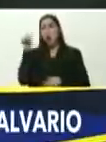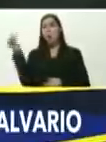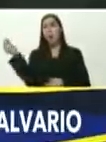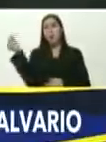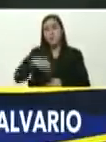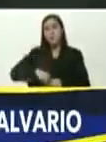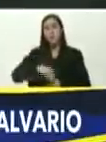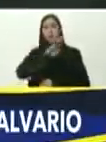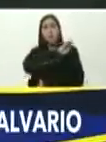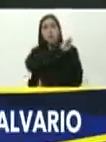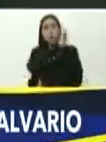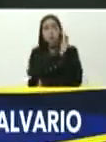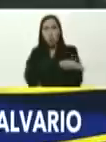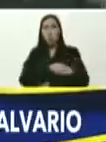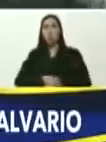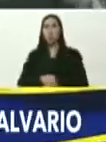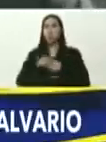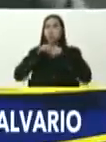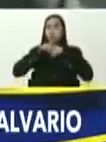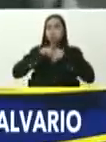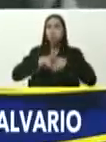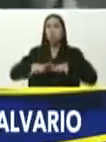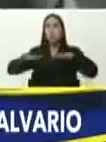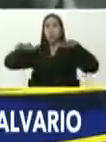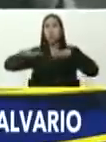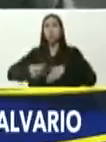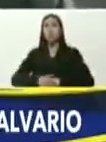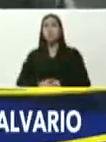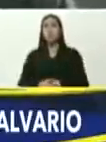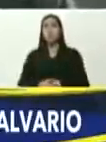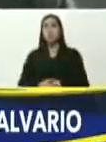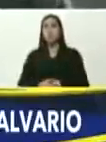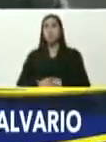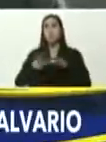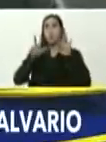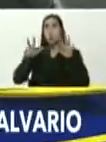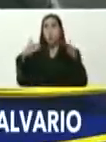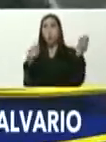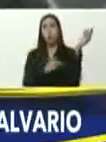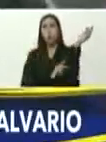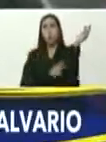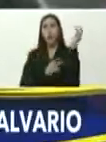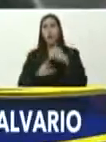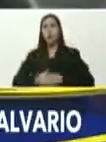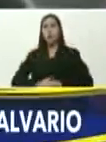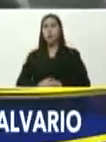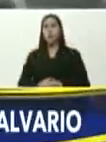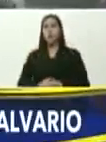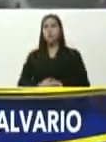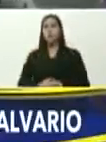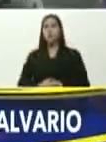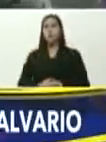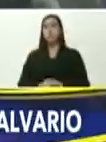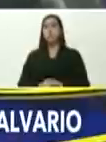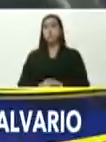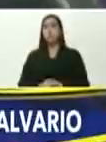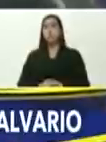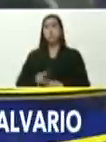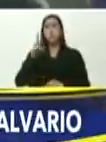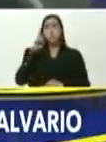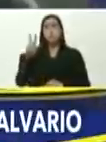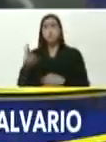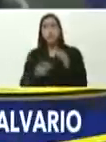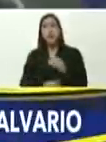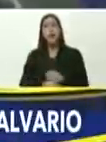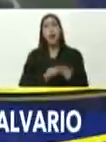fortalecer, la distribución, en estas ocho parroquias, fíjense, que los, las comunidades,